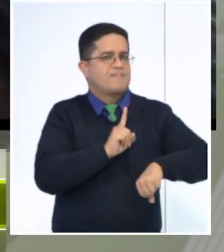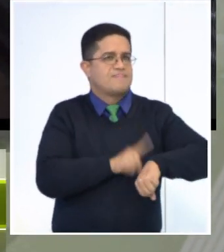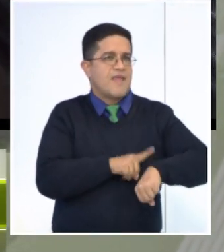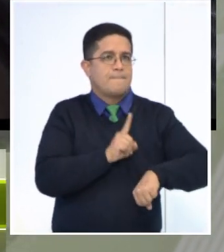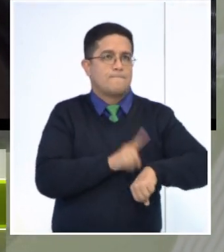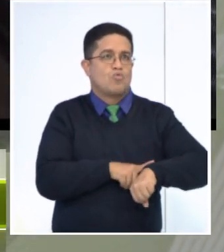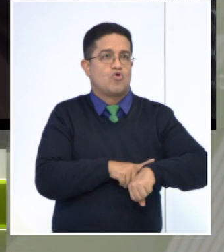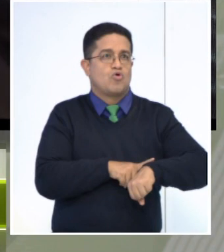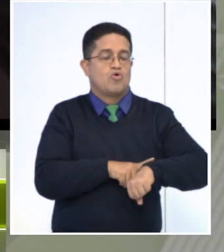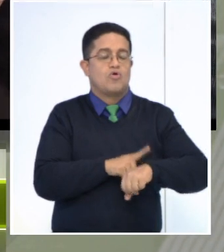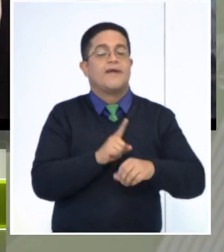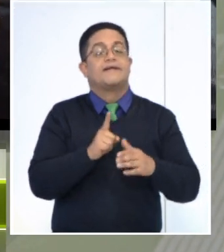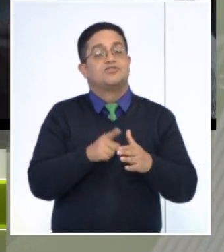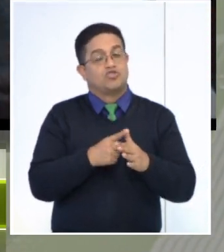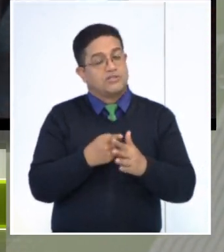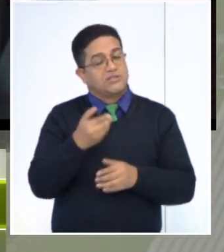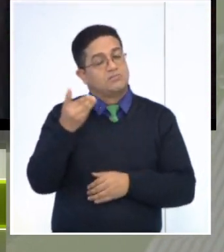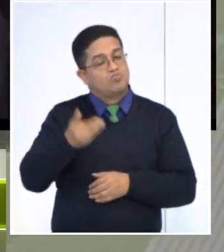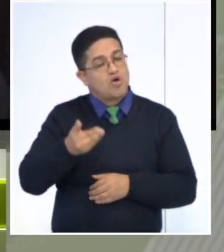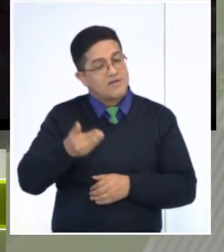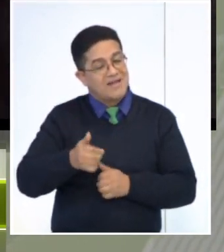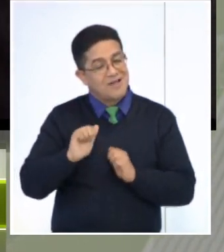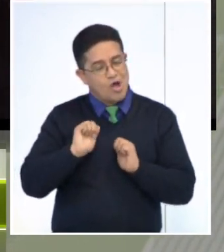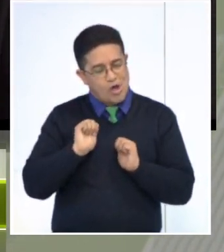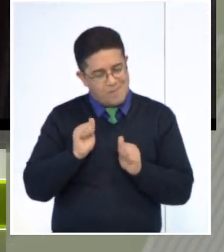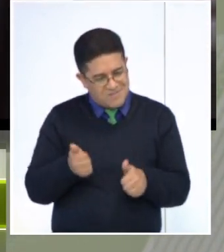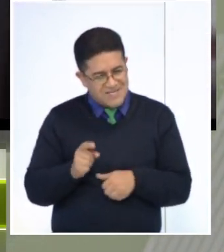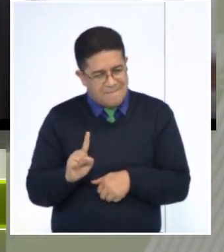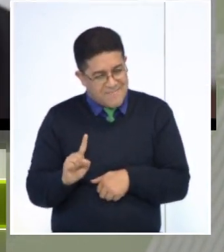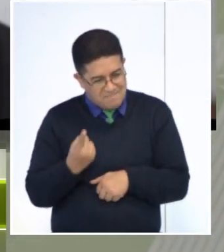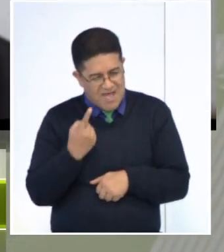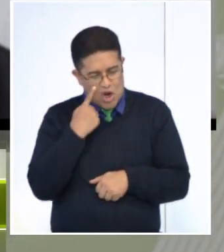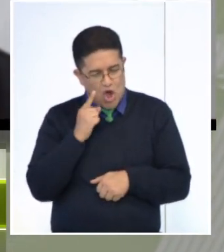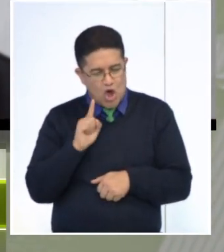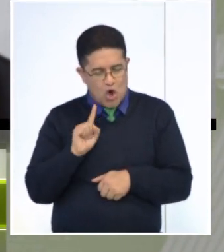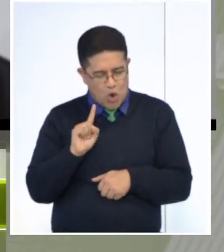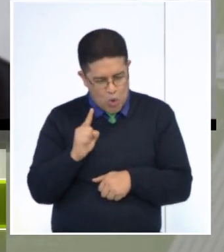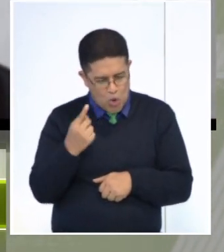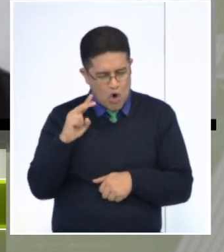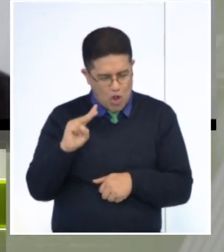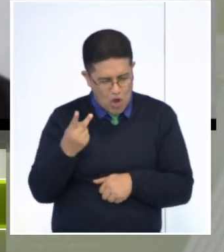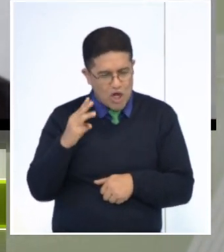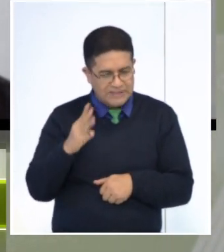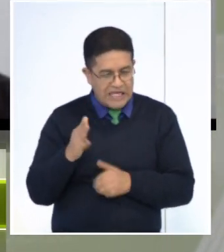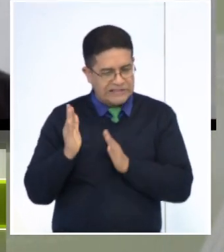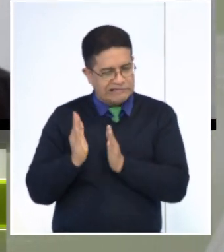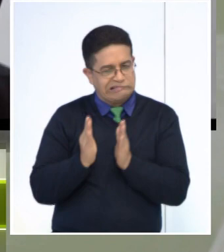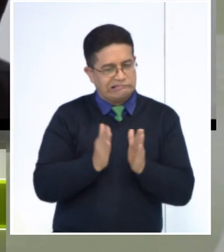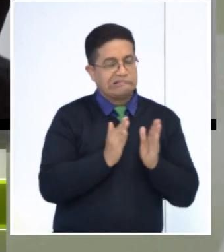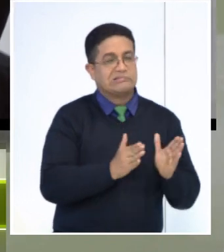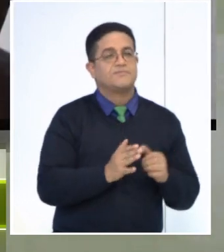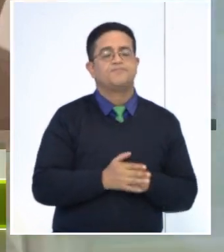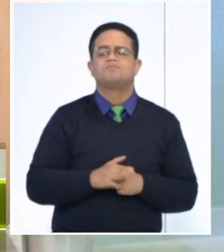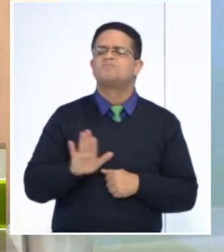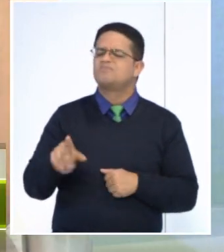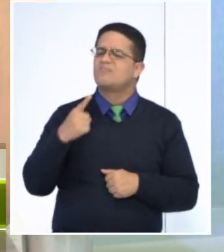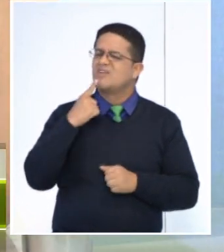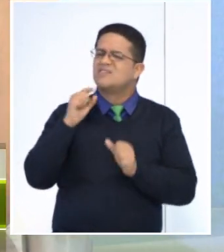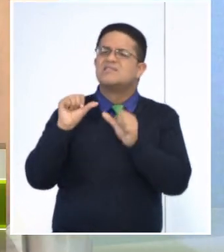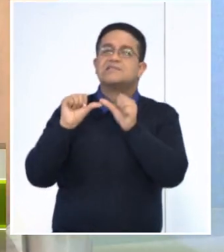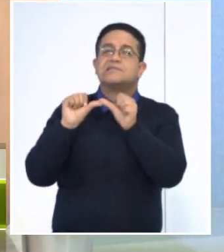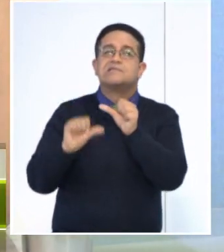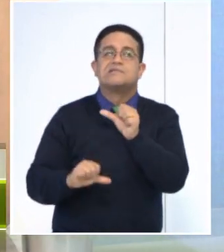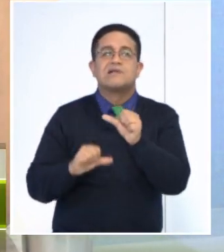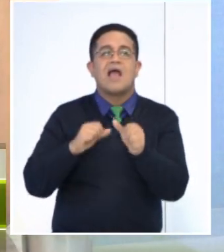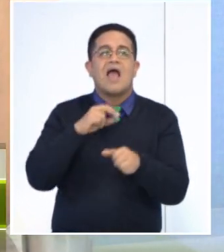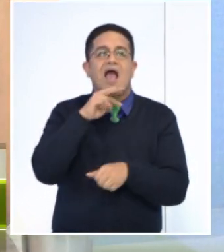Entonces la organización, volver a la estructura es lo que nos va a permitir fluir, como se dice. Por acá nos dicen, hablar todo el